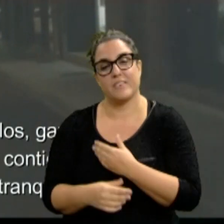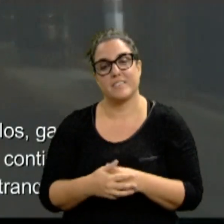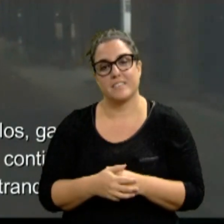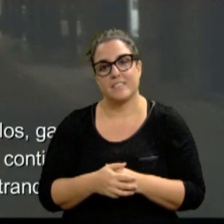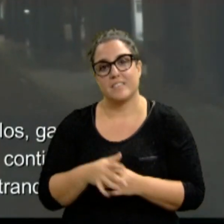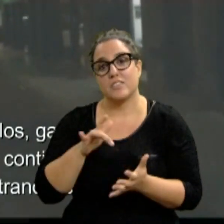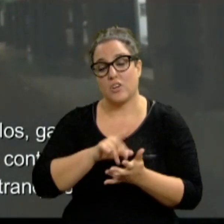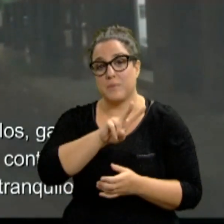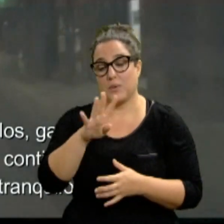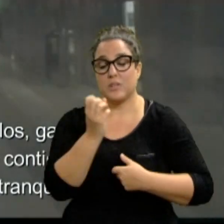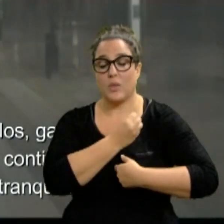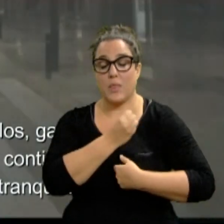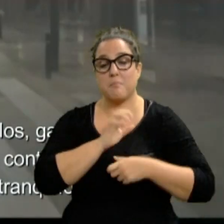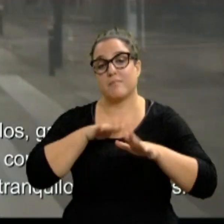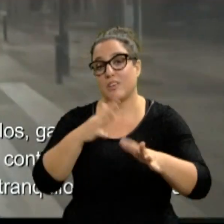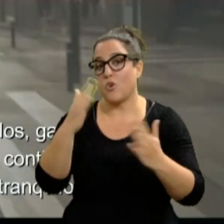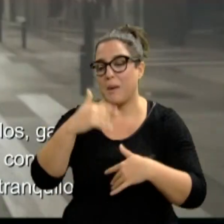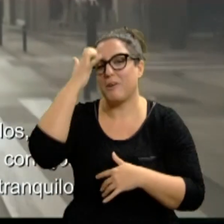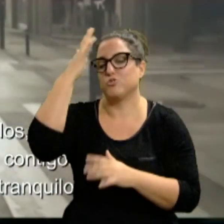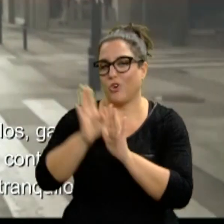comitiva, pero se diera viva la ilusión.